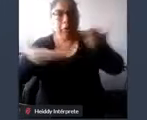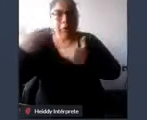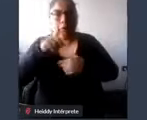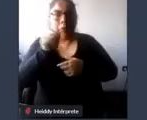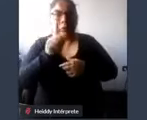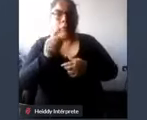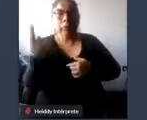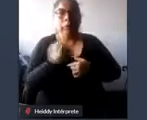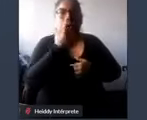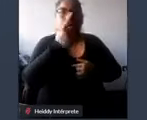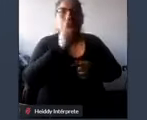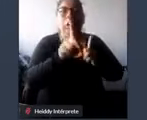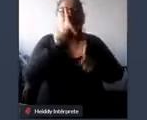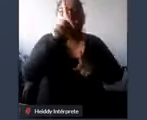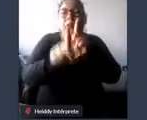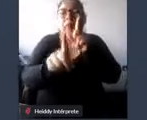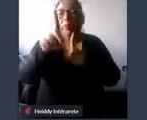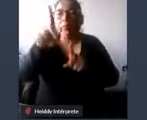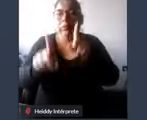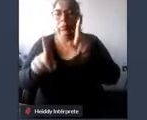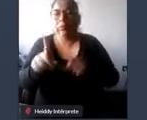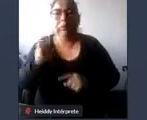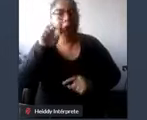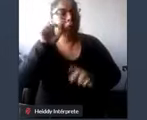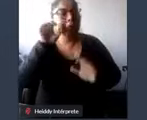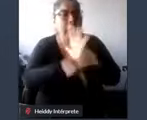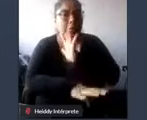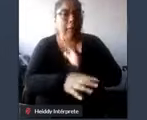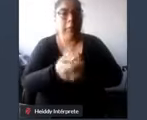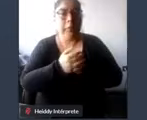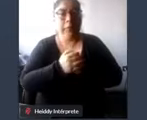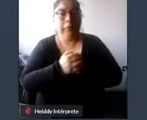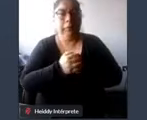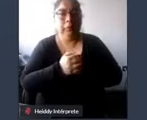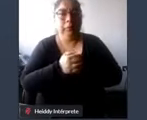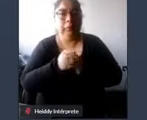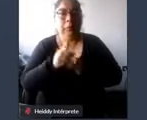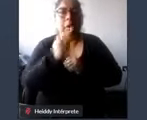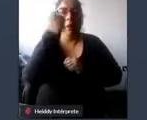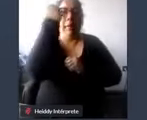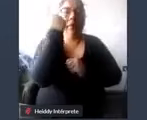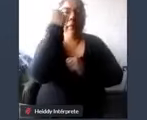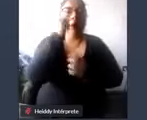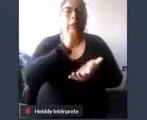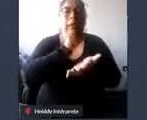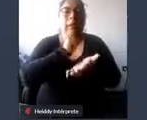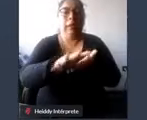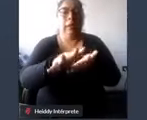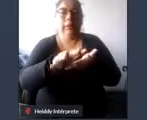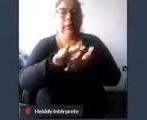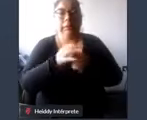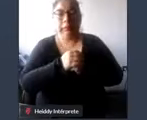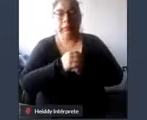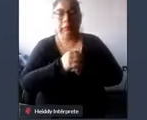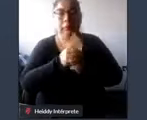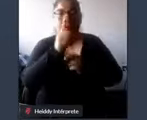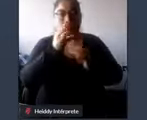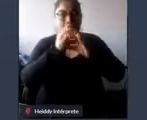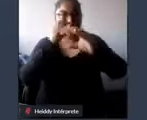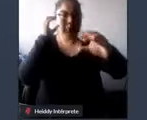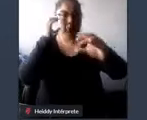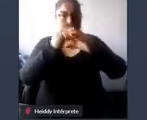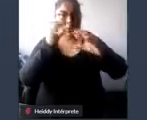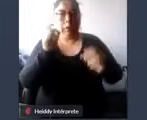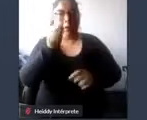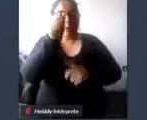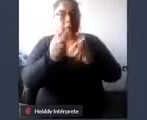favorecen a algunos como por ejemplo el tema del pasaje gratuito en los buses para